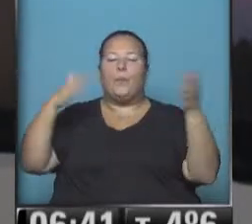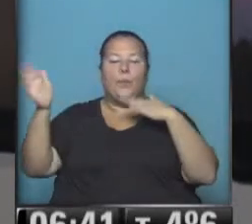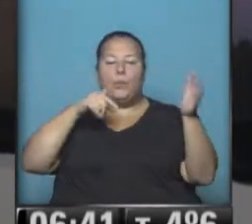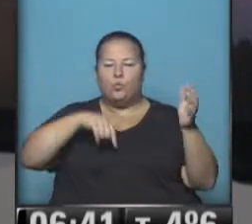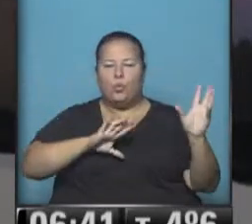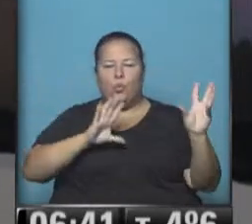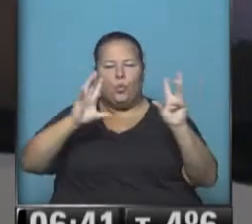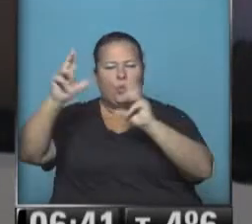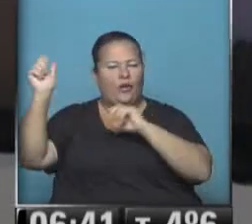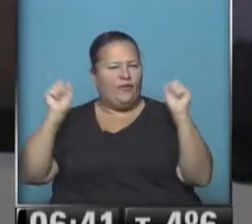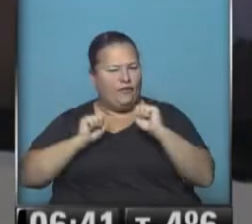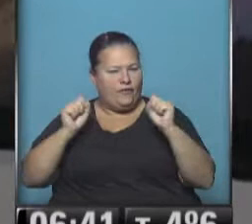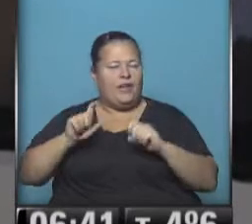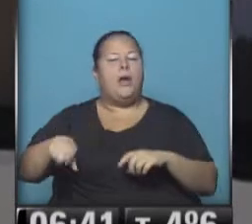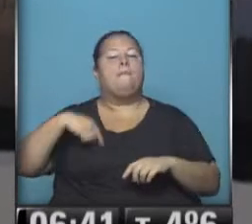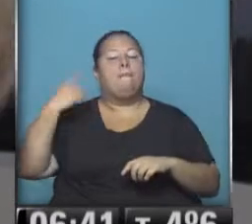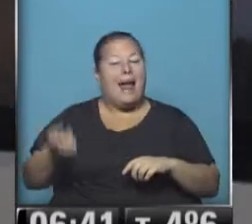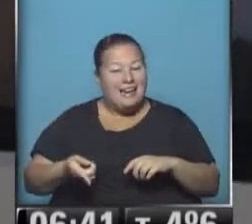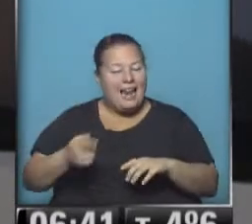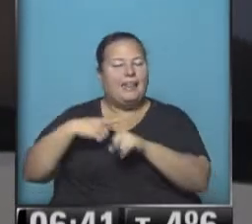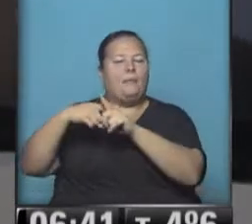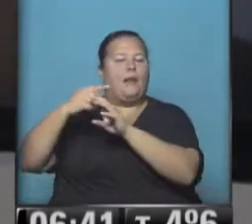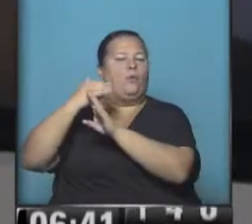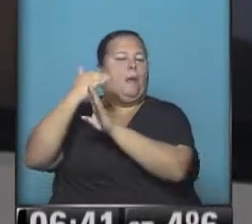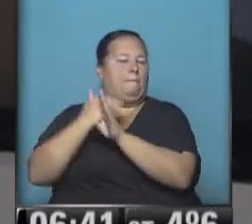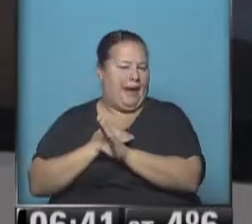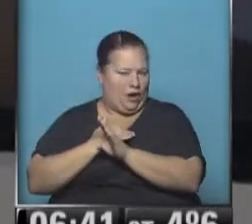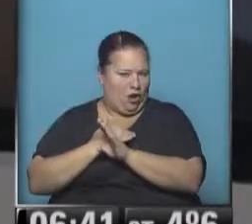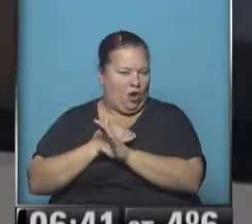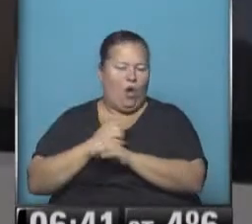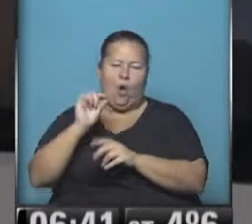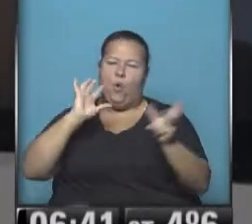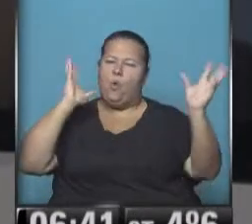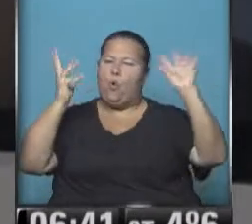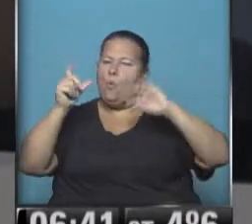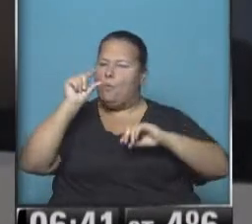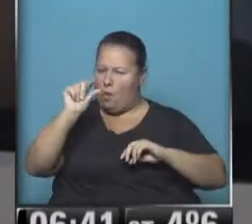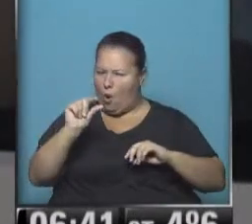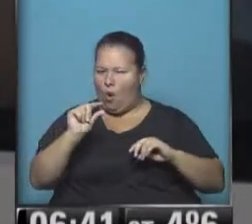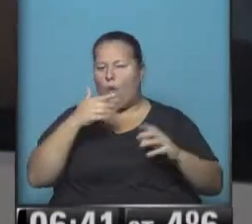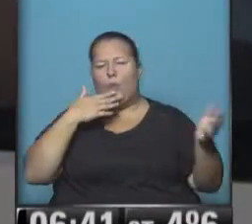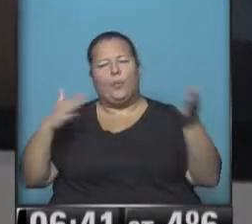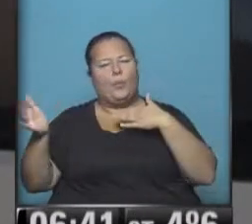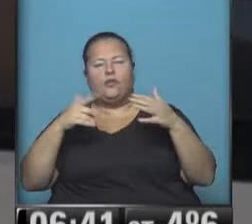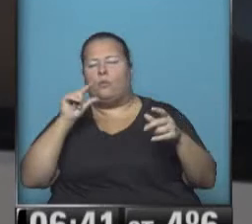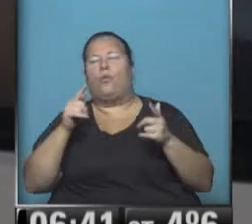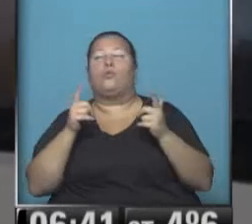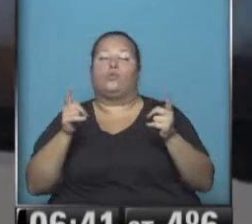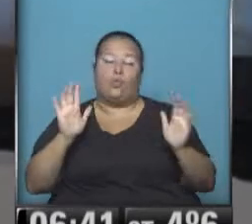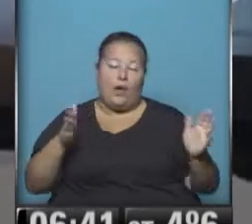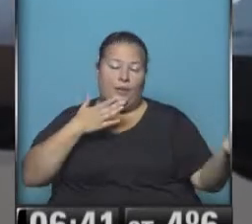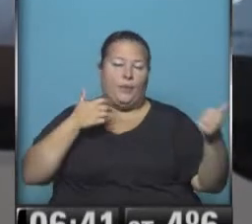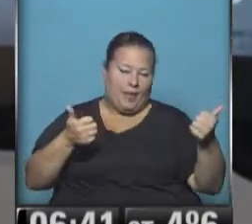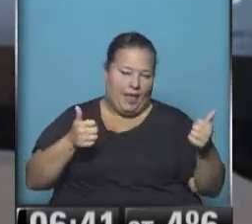aire bien frío para mañana, descienden las temperaturas. Poquita nubosidad, poquito viento, qué suerte, qué